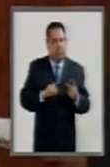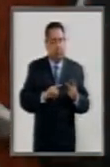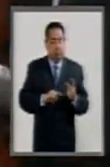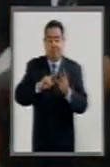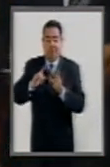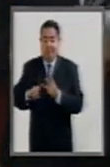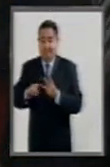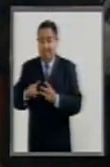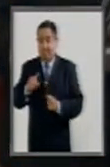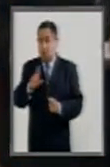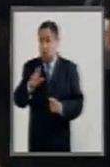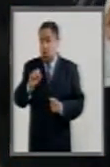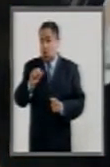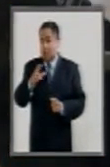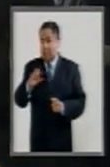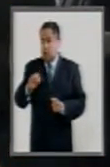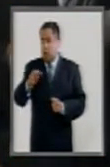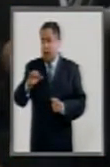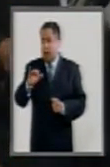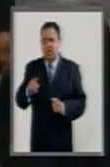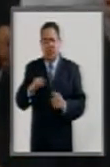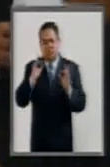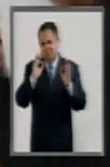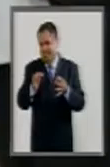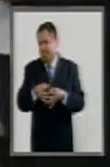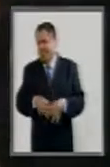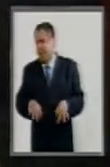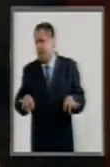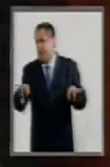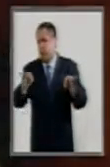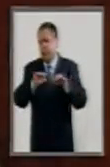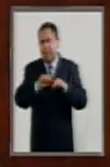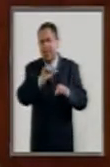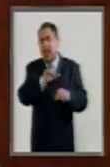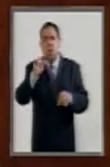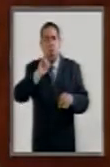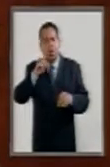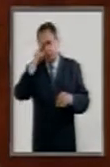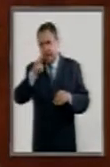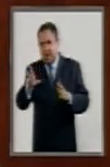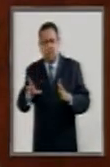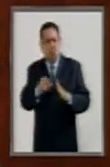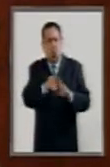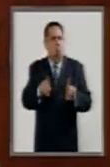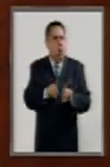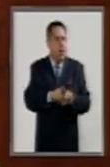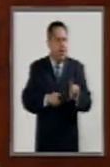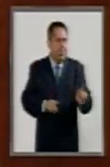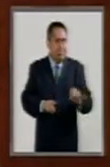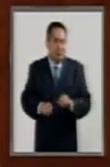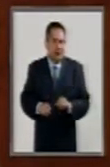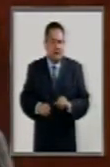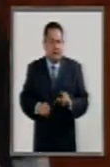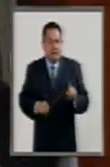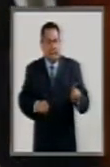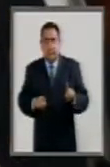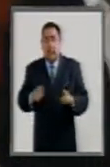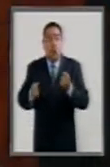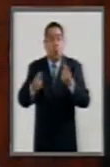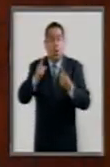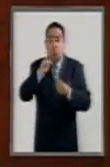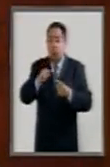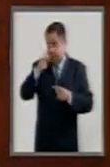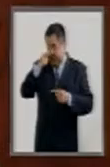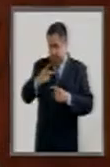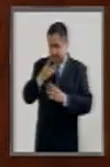Marín representa una parte importante de nuestras mujeres mexicanas que por diversas razones tuvieron que emigrar de nuestro